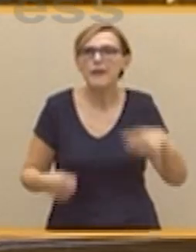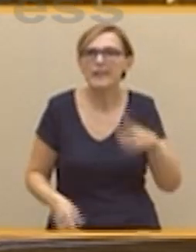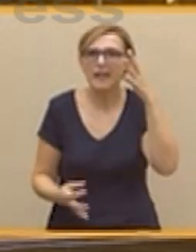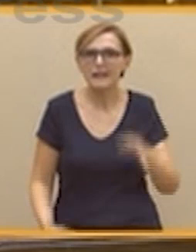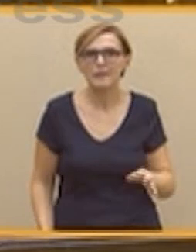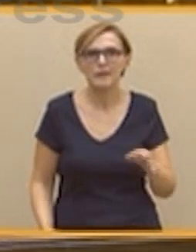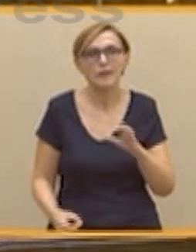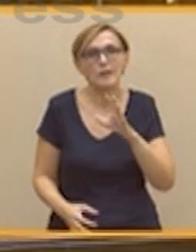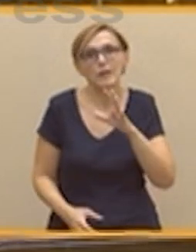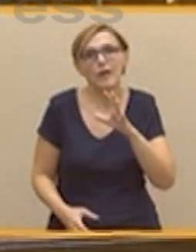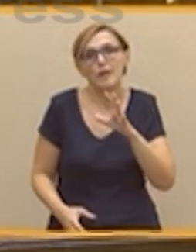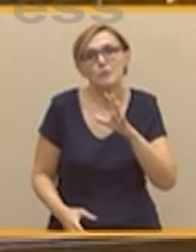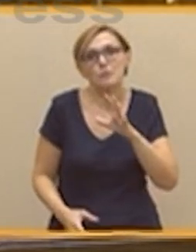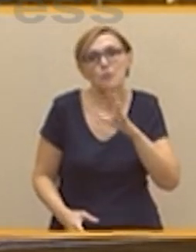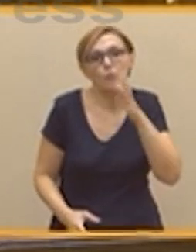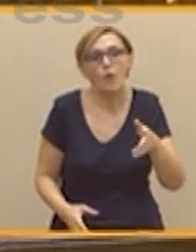España.